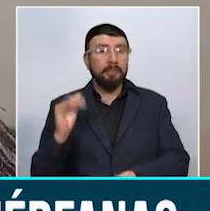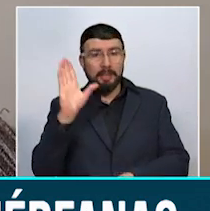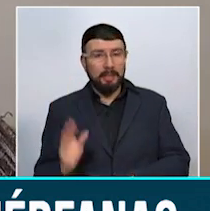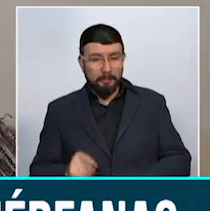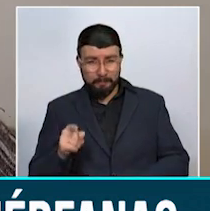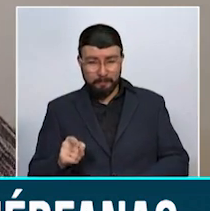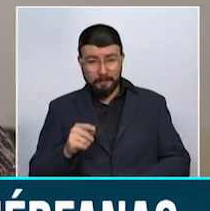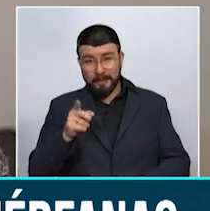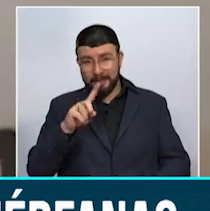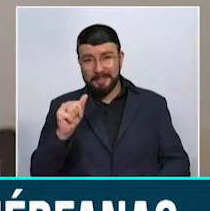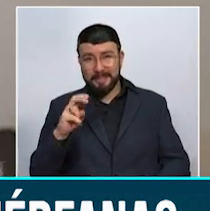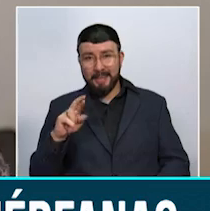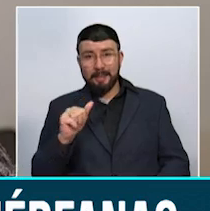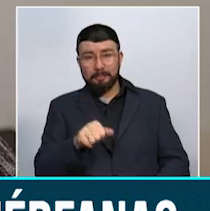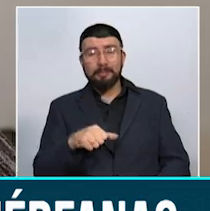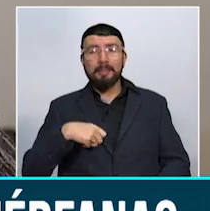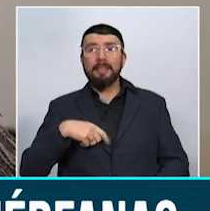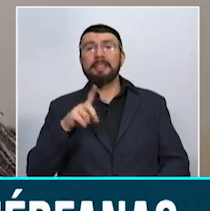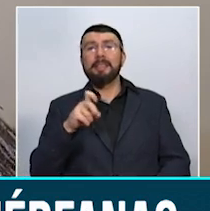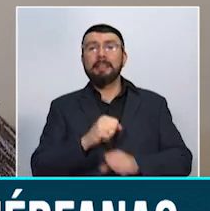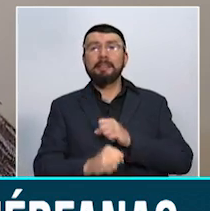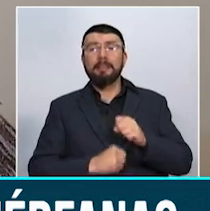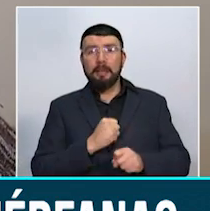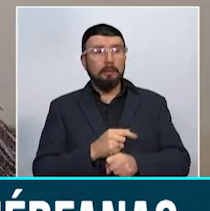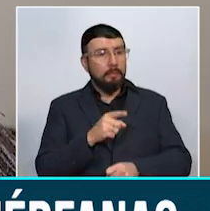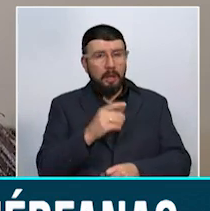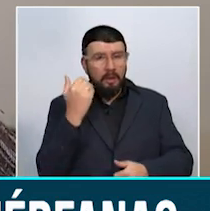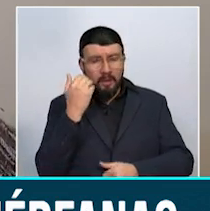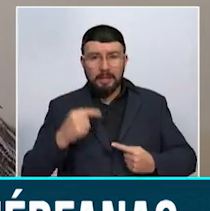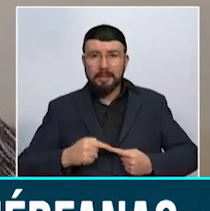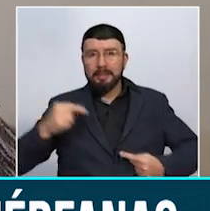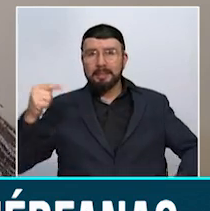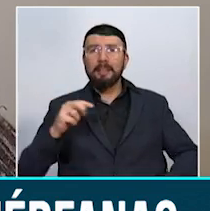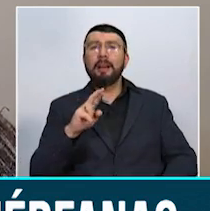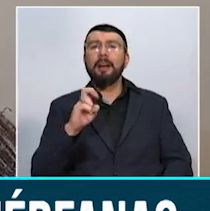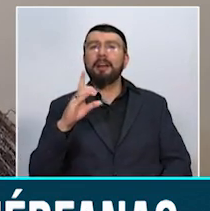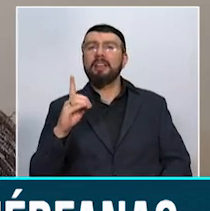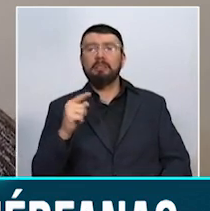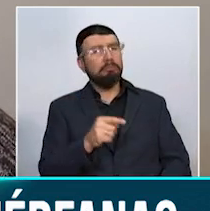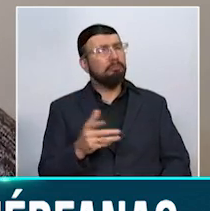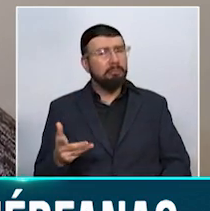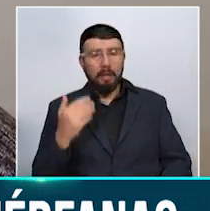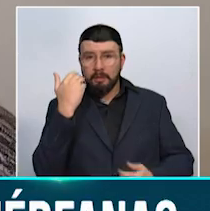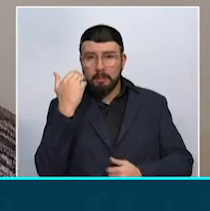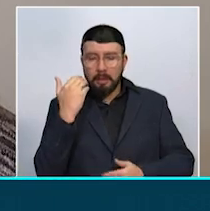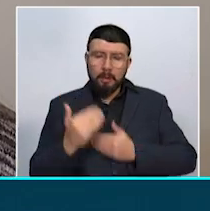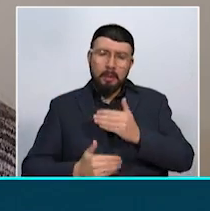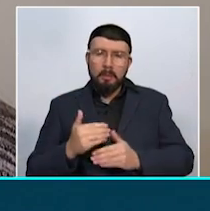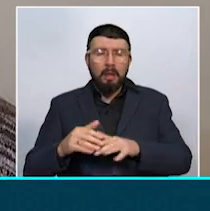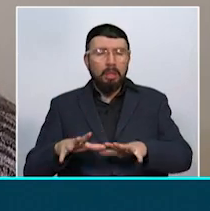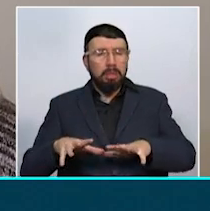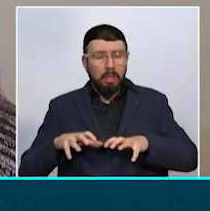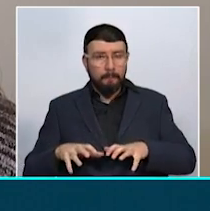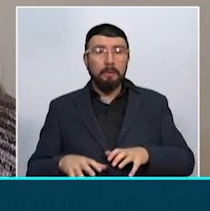Sara Lizeth Cardona, tiene seis años. Ella padece síndrome de Rett. Es una enfermedad degenerativa, es una en 15